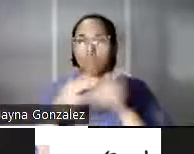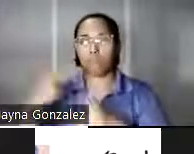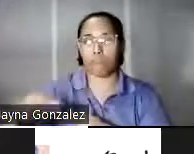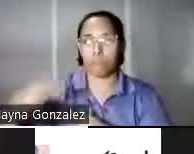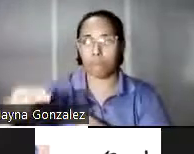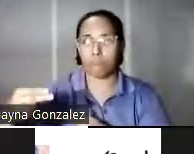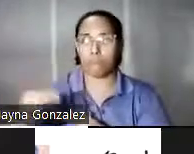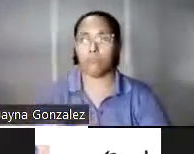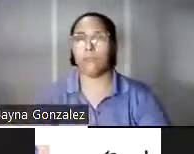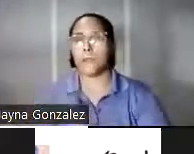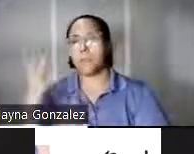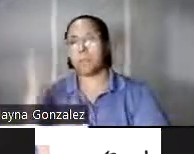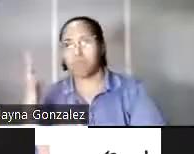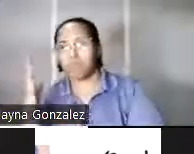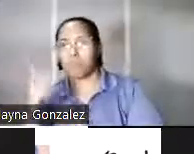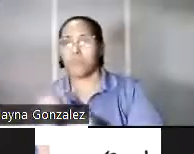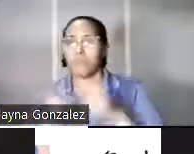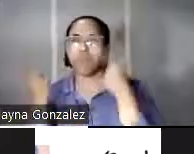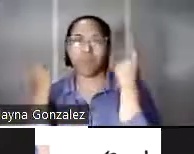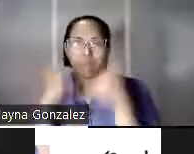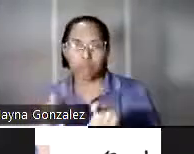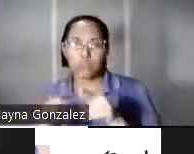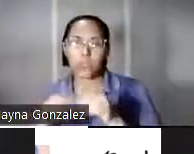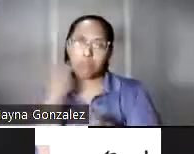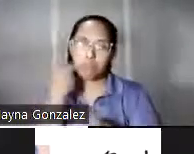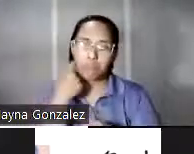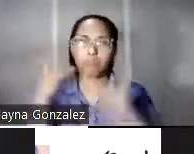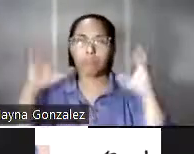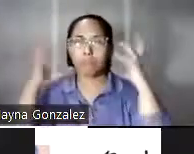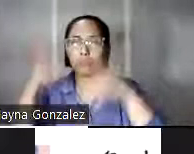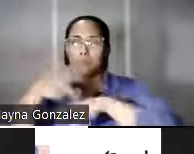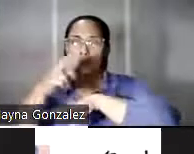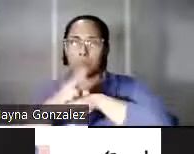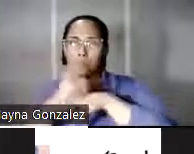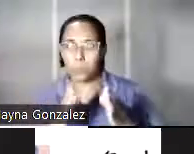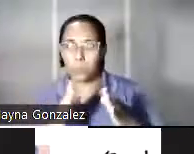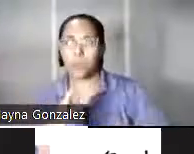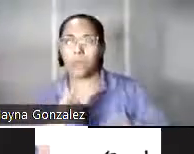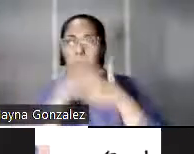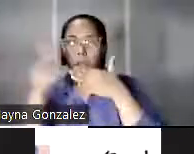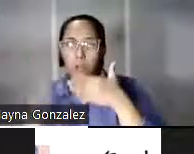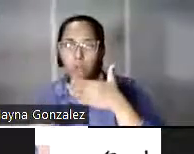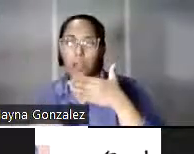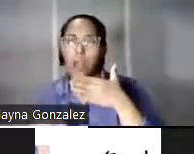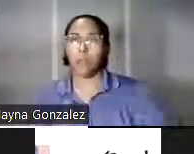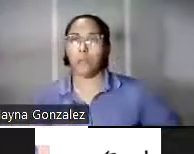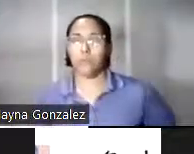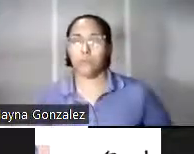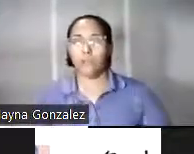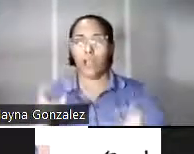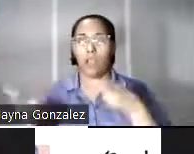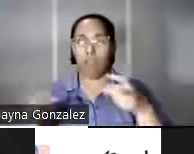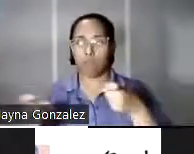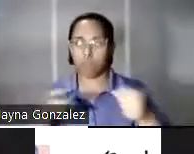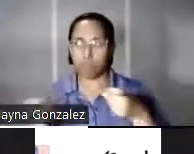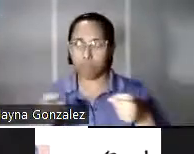Algo parecido ocurrió recientemente con la radio puertorriqueña. Como consecuencia de las medidas de control puestas en marcha